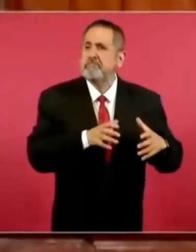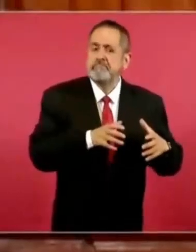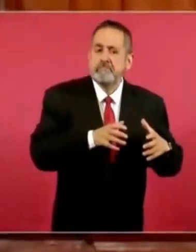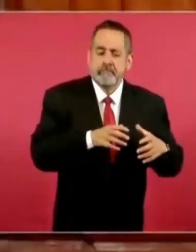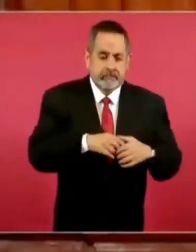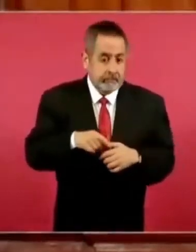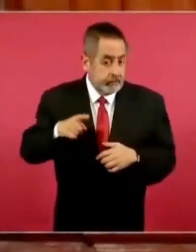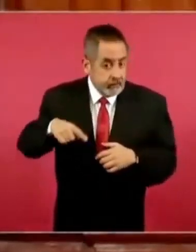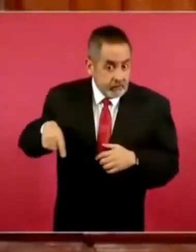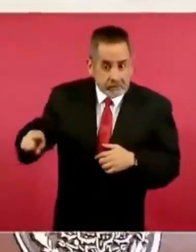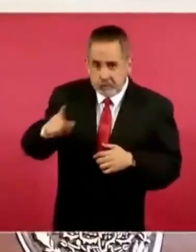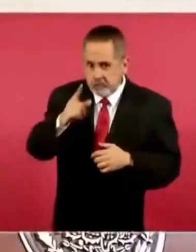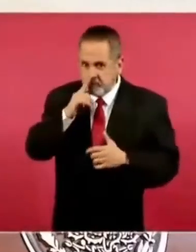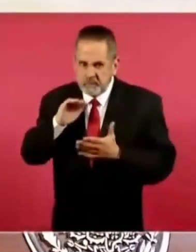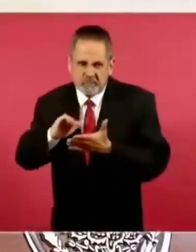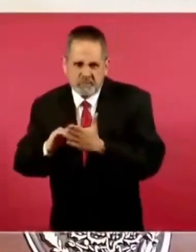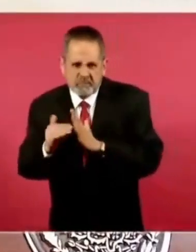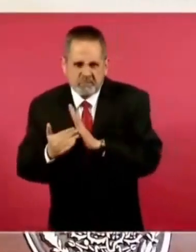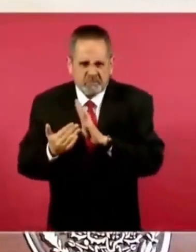despliegue importante.